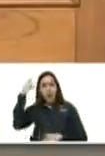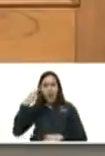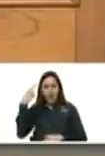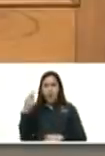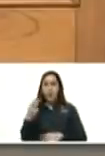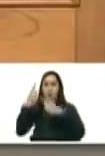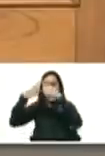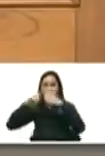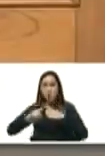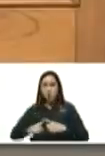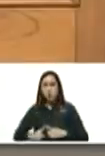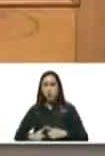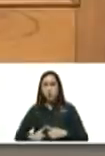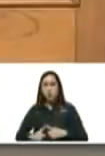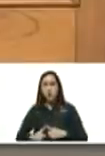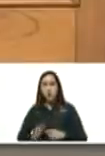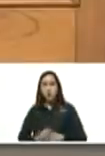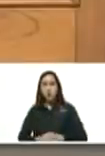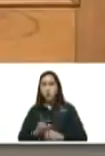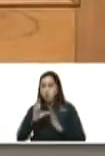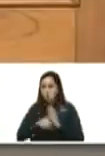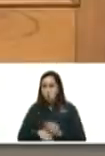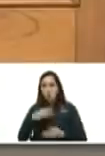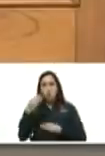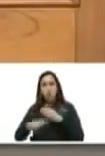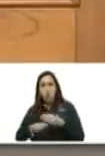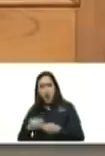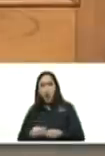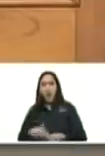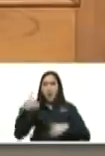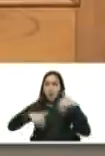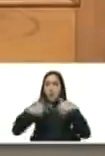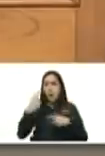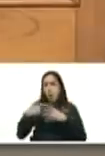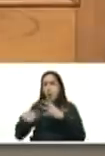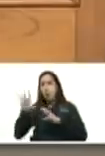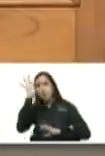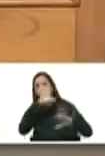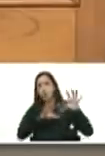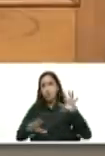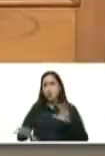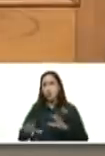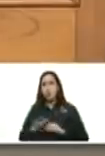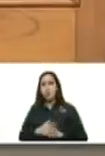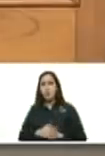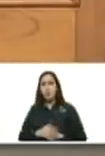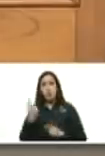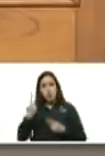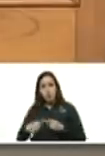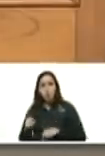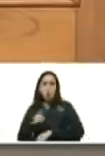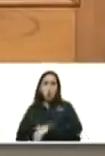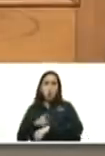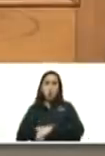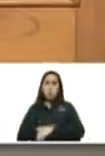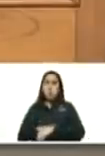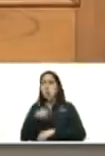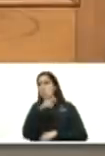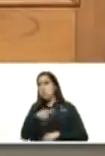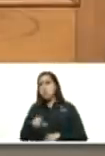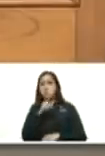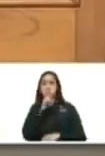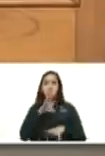números y posponer procesos electorales como hacen otras partes del mundo y nadie dice nada